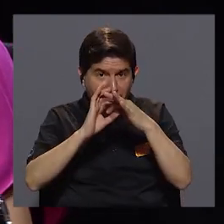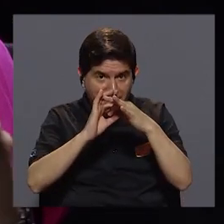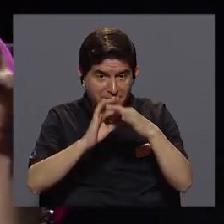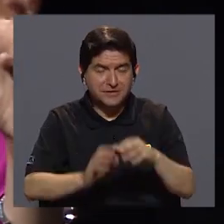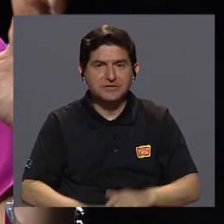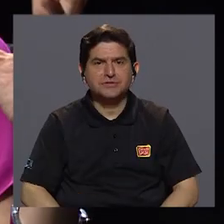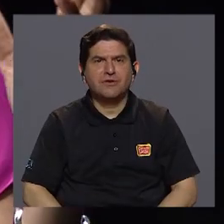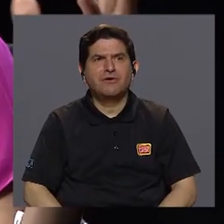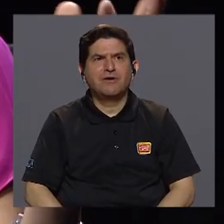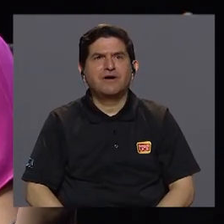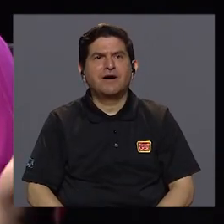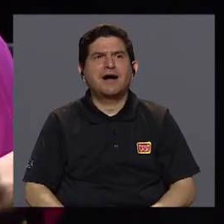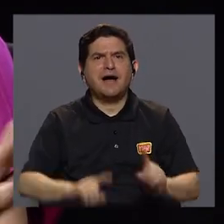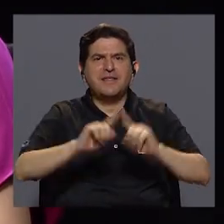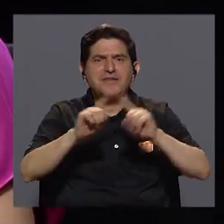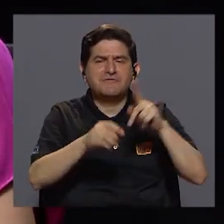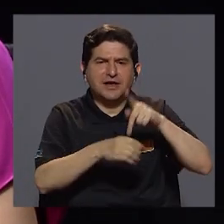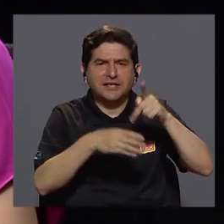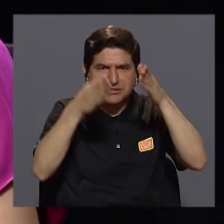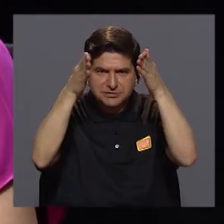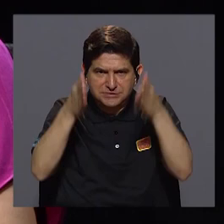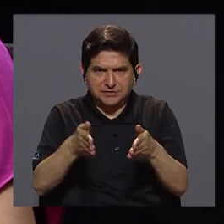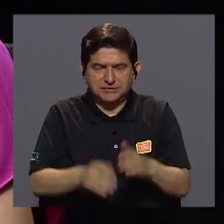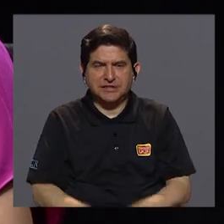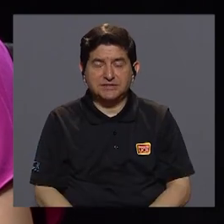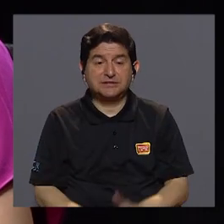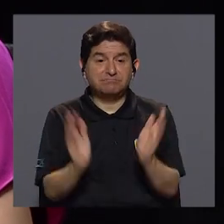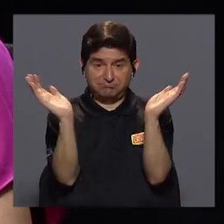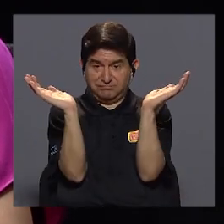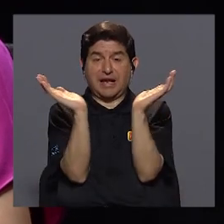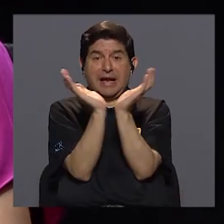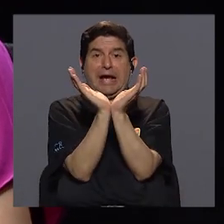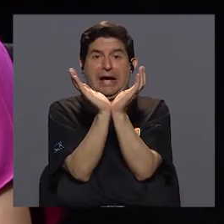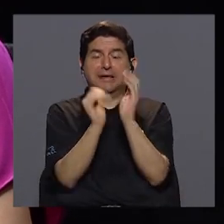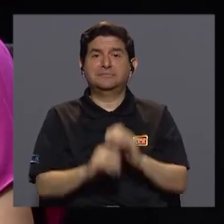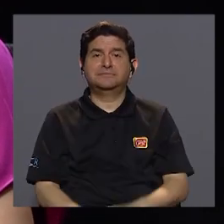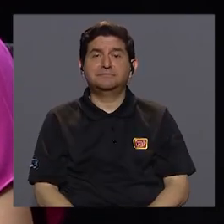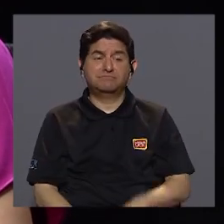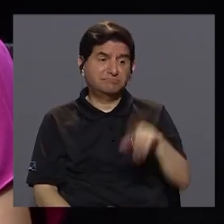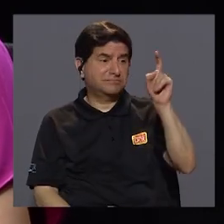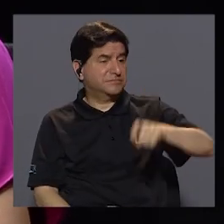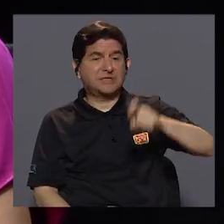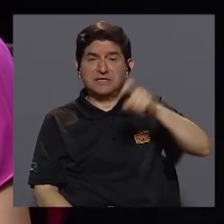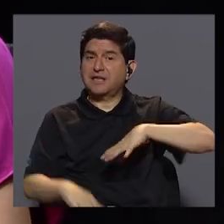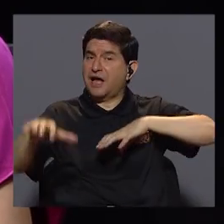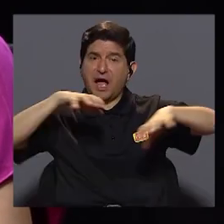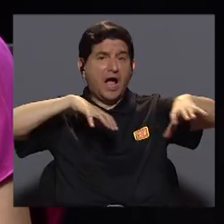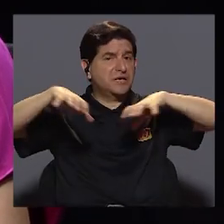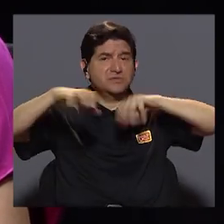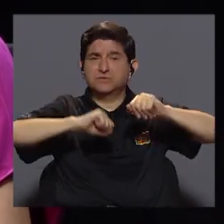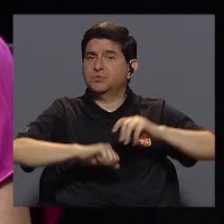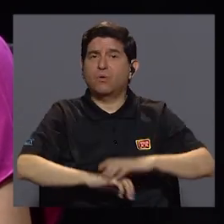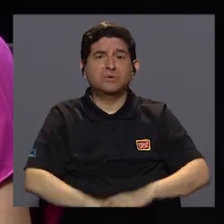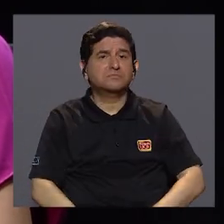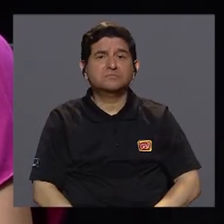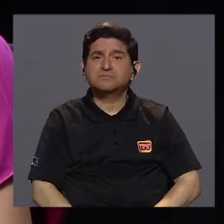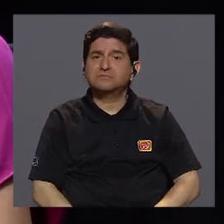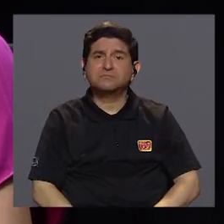que ver con una serie de actores. La Caja tendrá que tomar acciones en lo que son